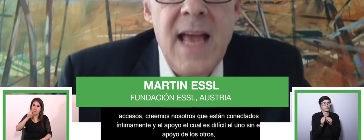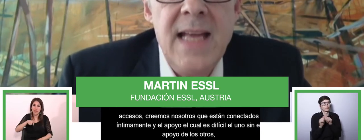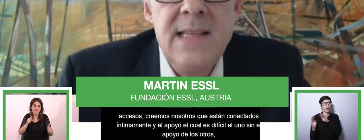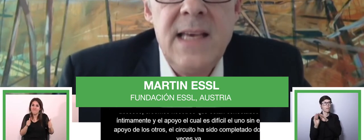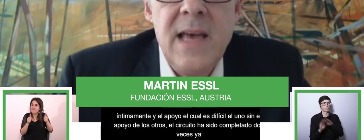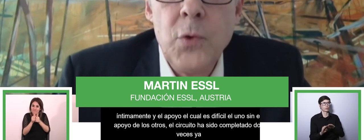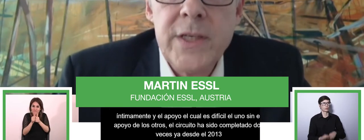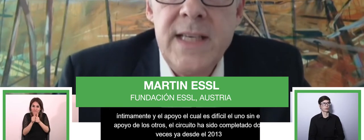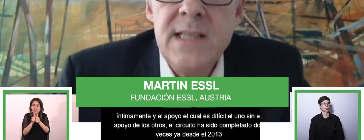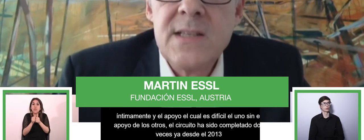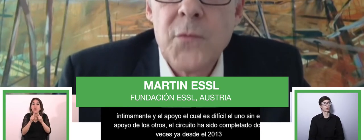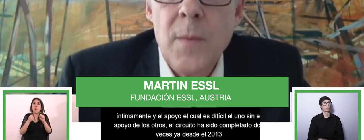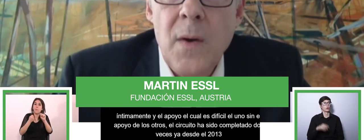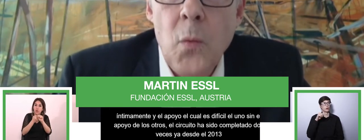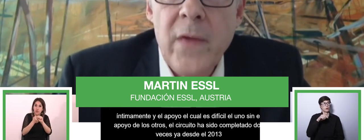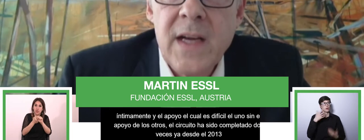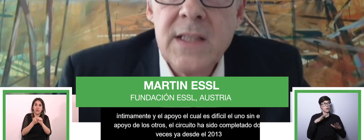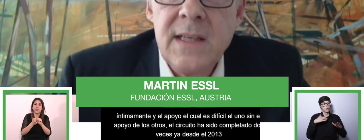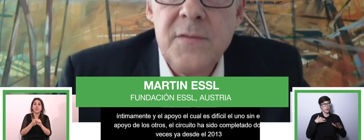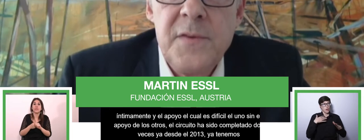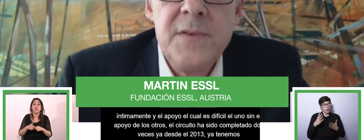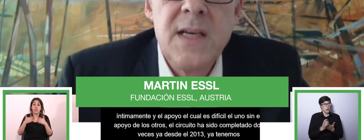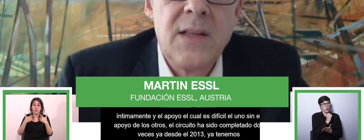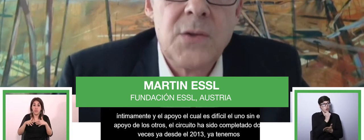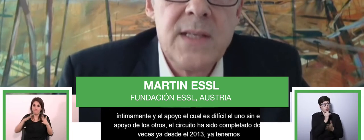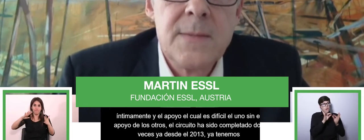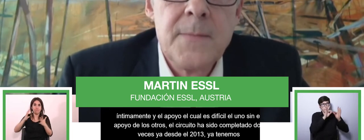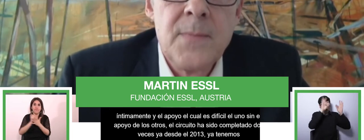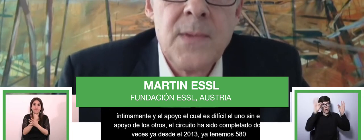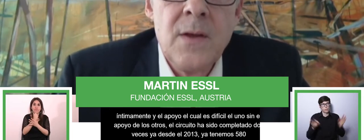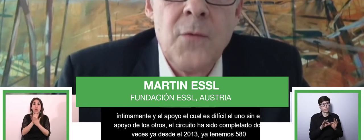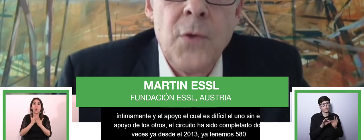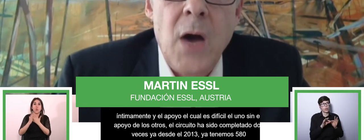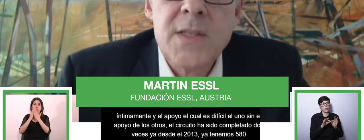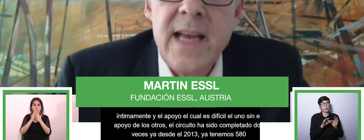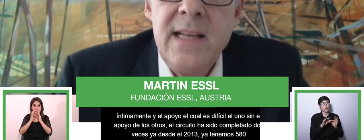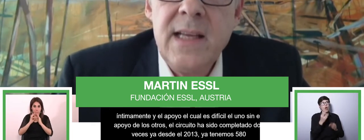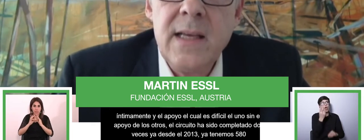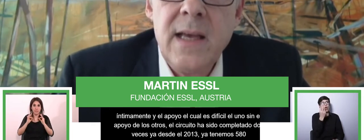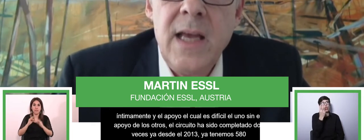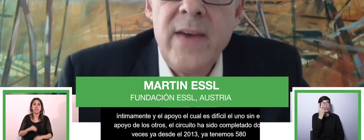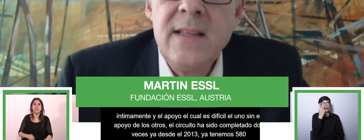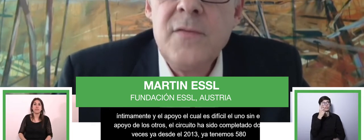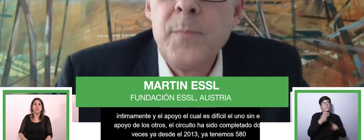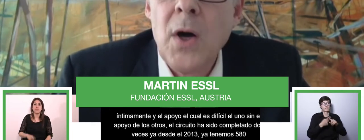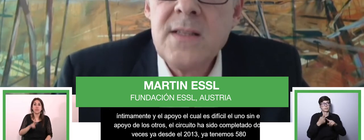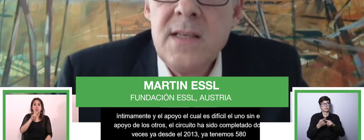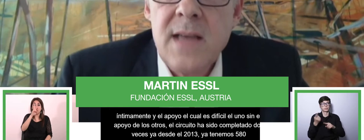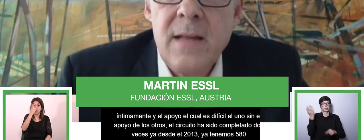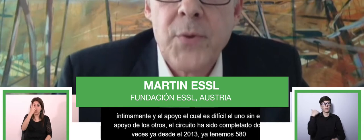tenemos 580 ganadores